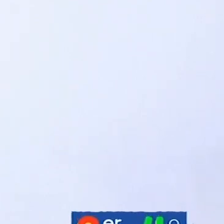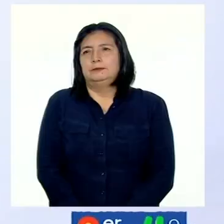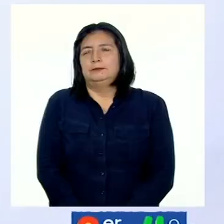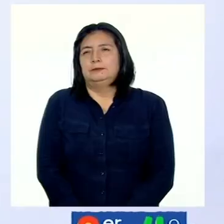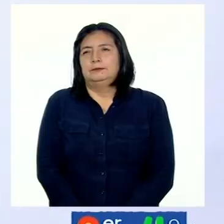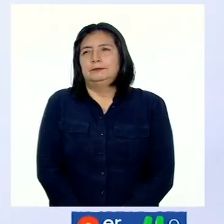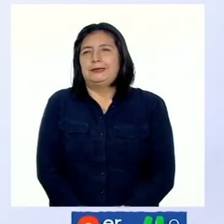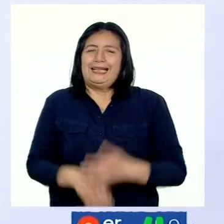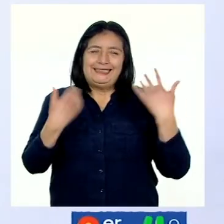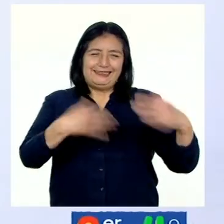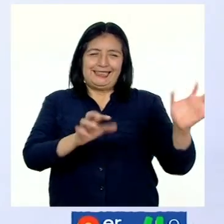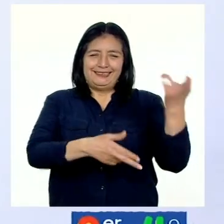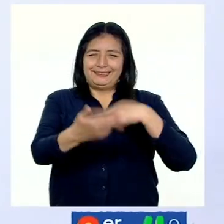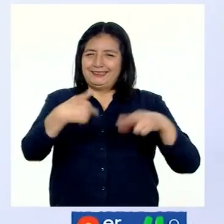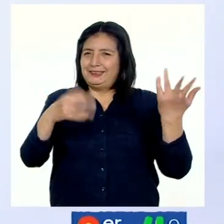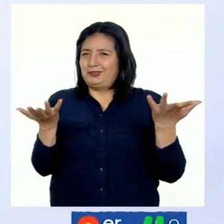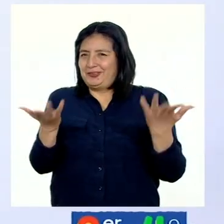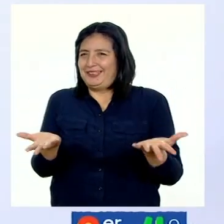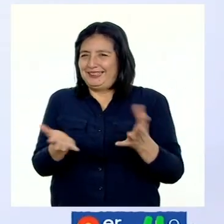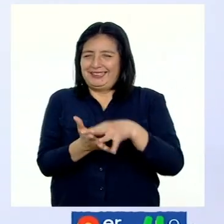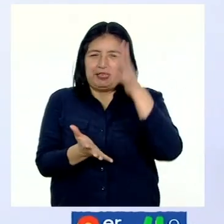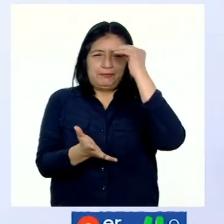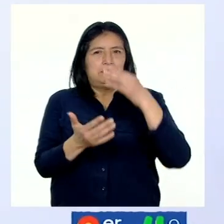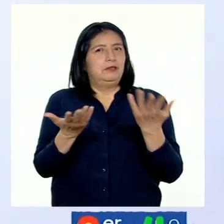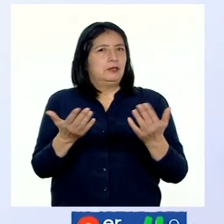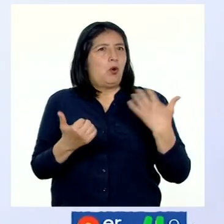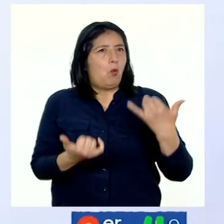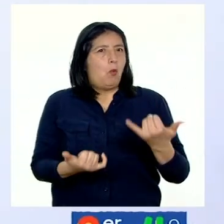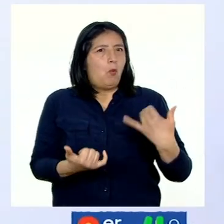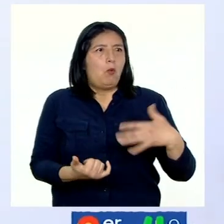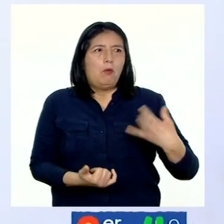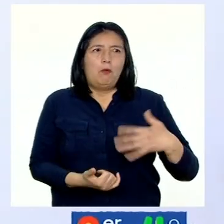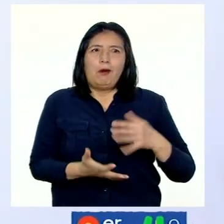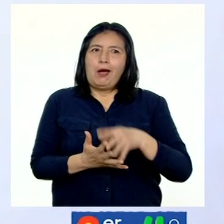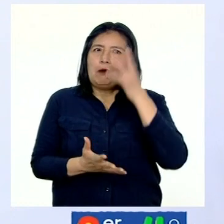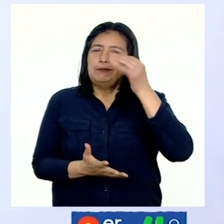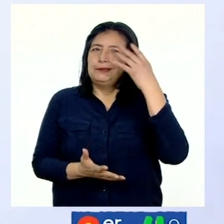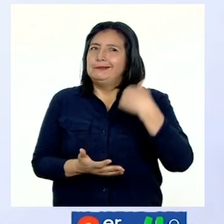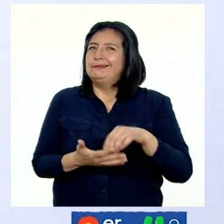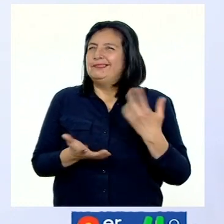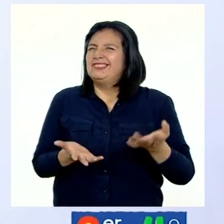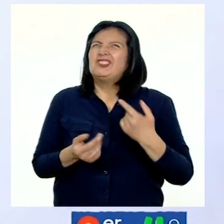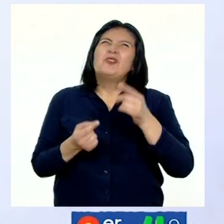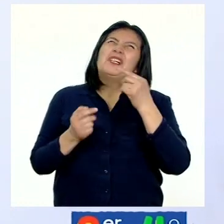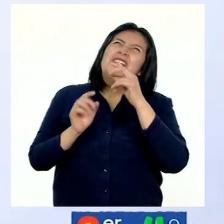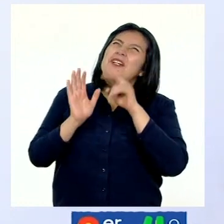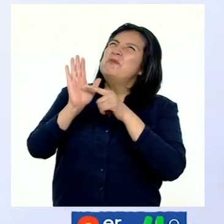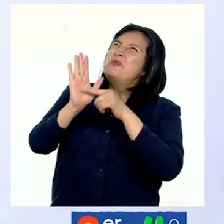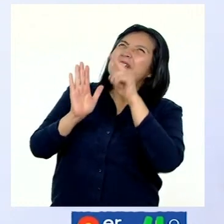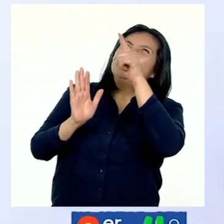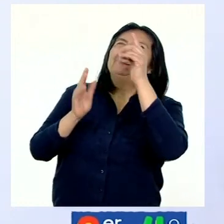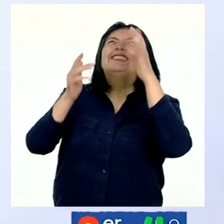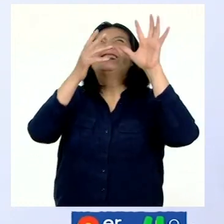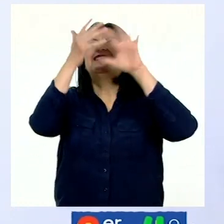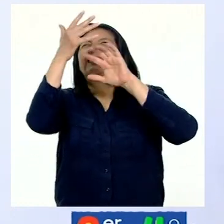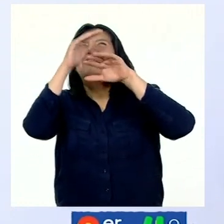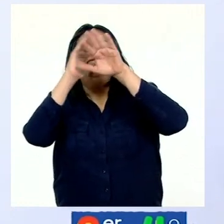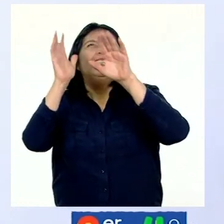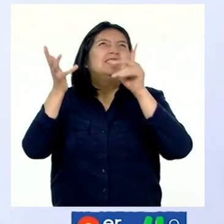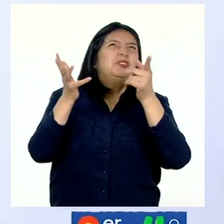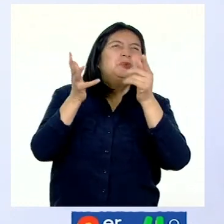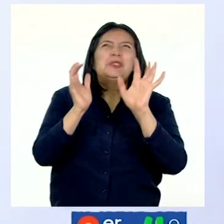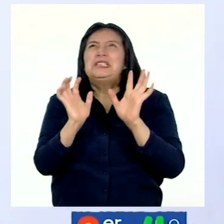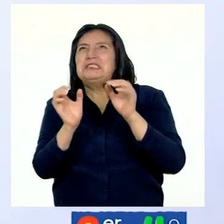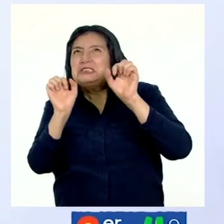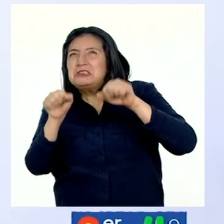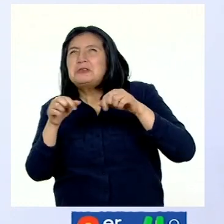Ya estamos de vuelta en Aprendo en Casa. El día de hoy estamos aprendiendo sobre las señas y signos en la atmósfera que nos